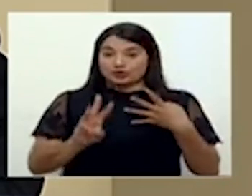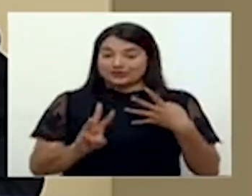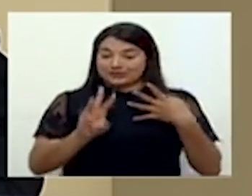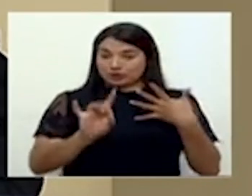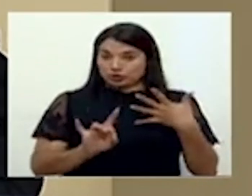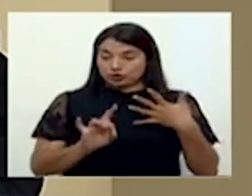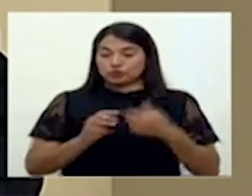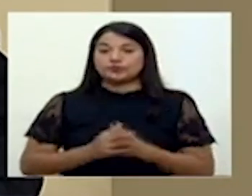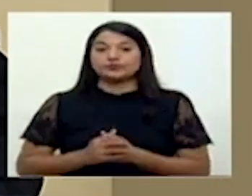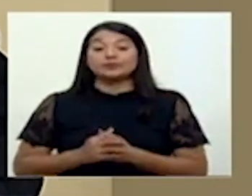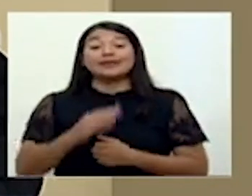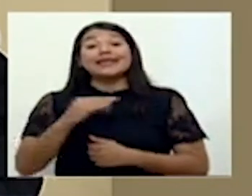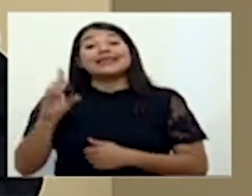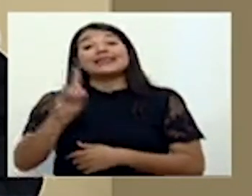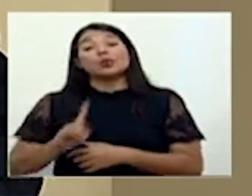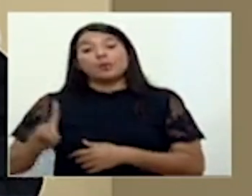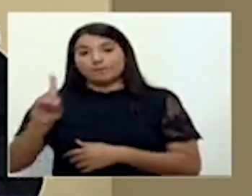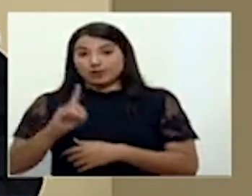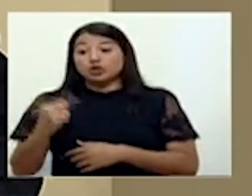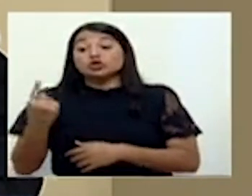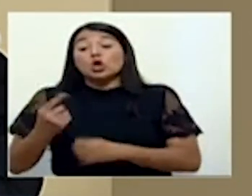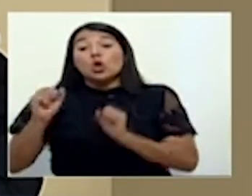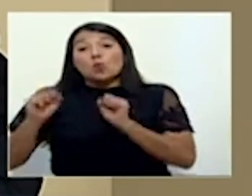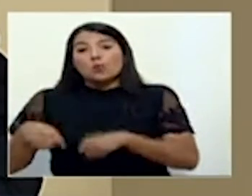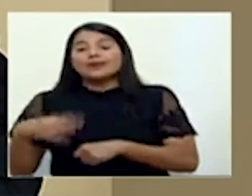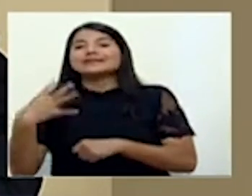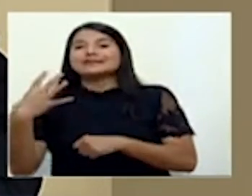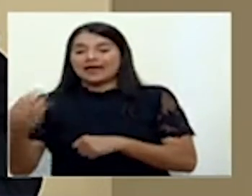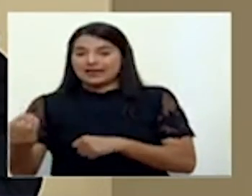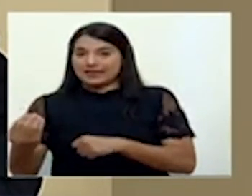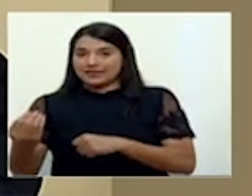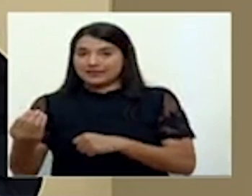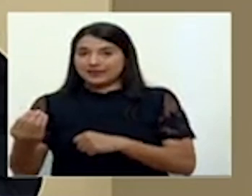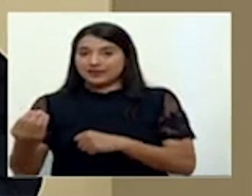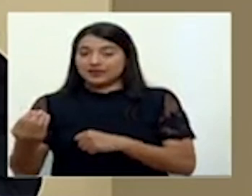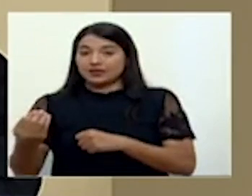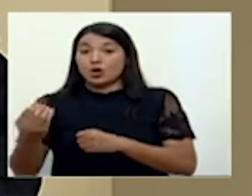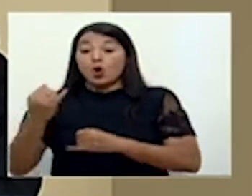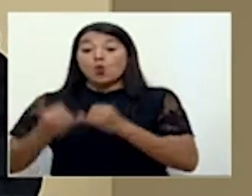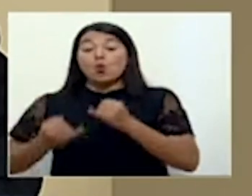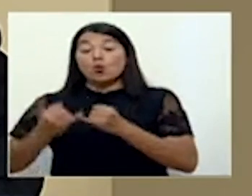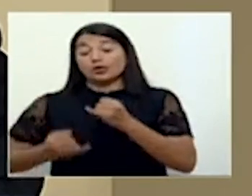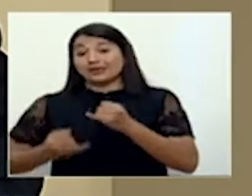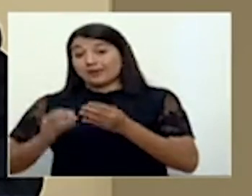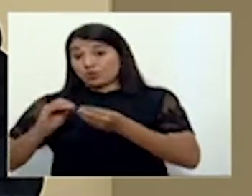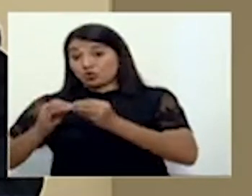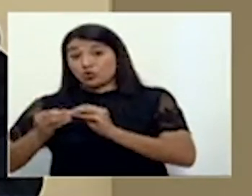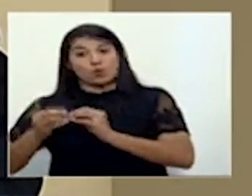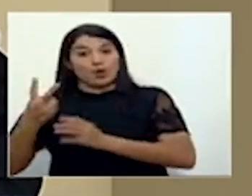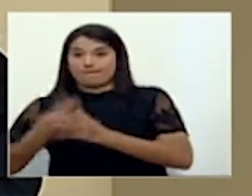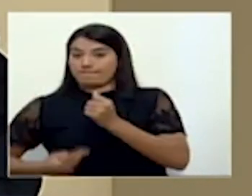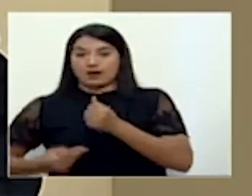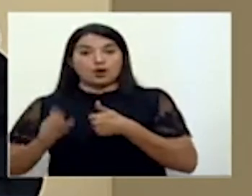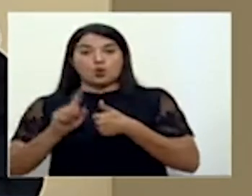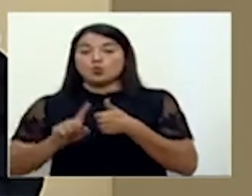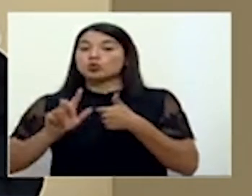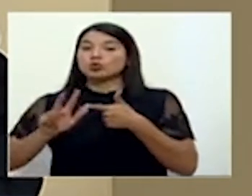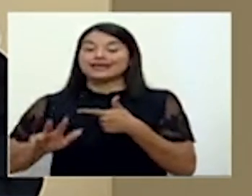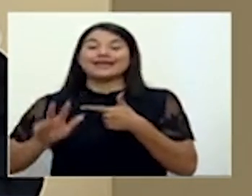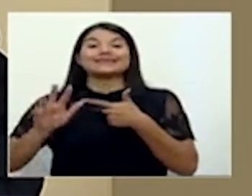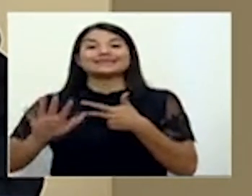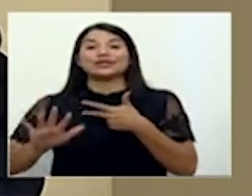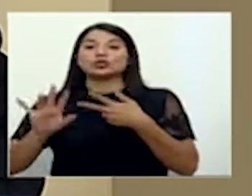y ocho, y los domingos sólo circularán los últimos dígitos impar uno, tres,